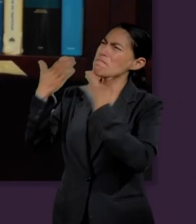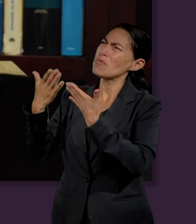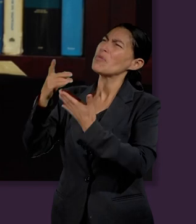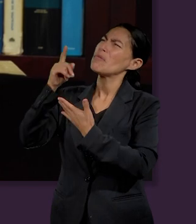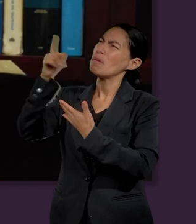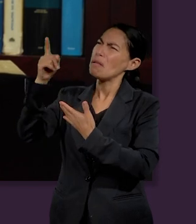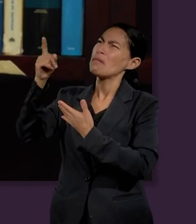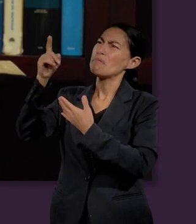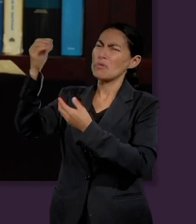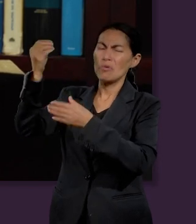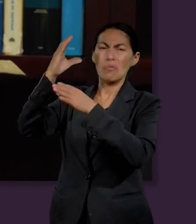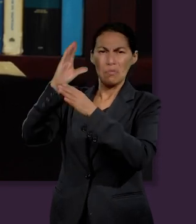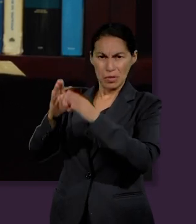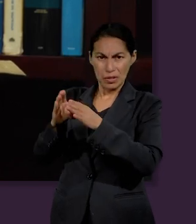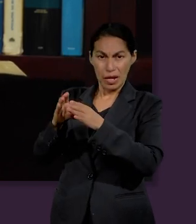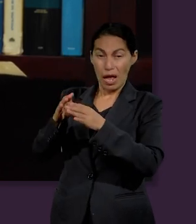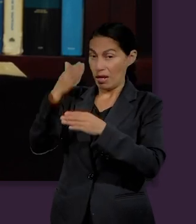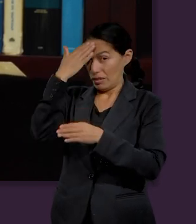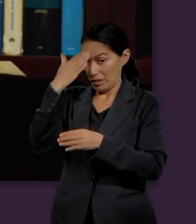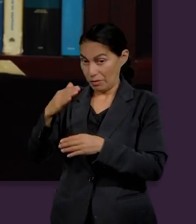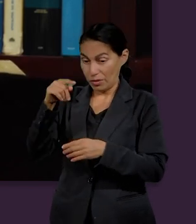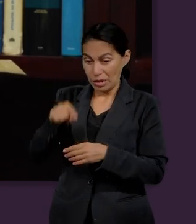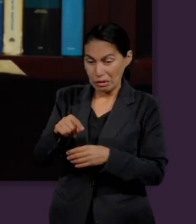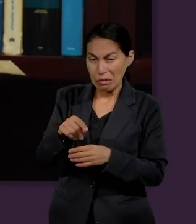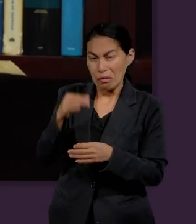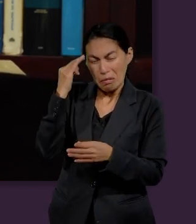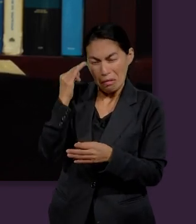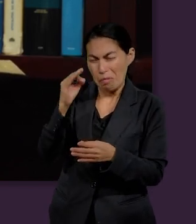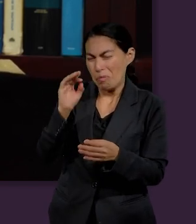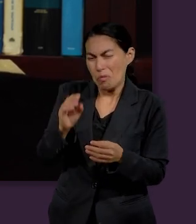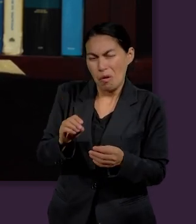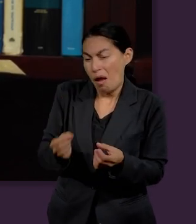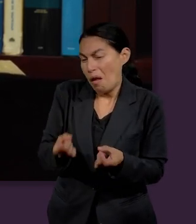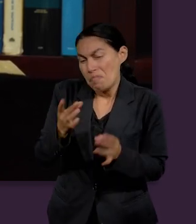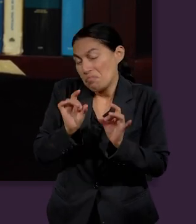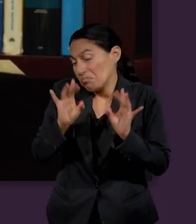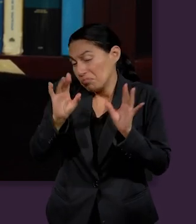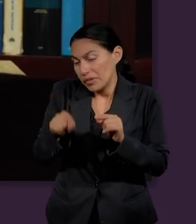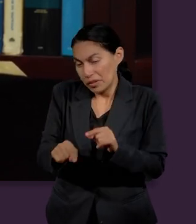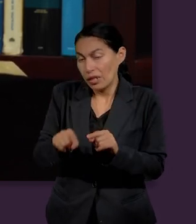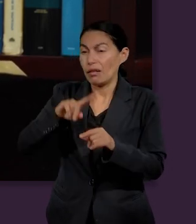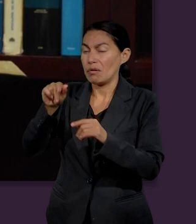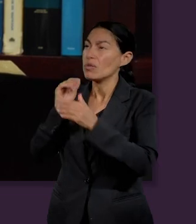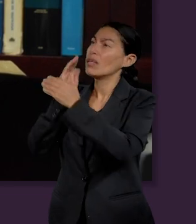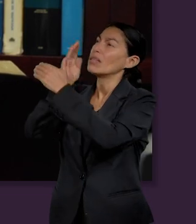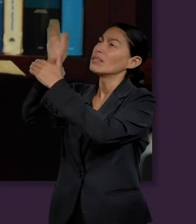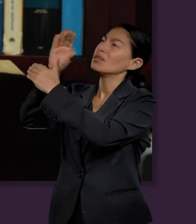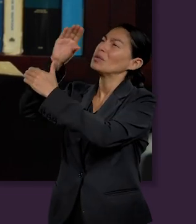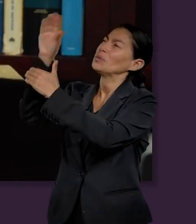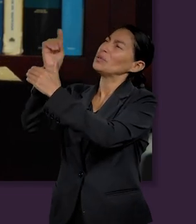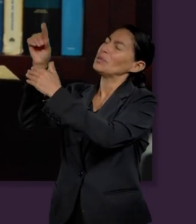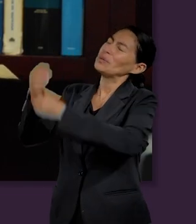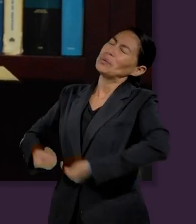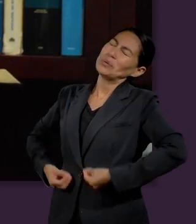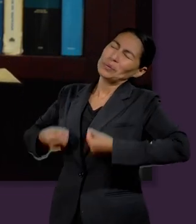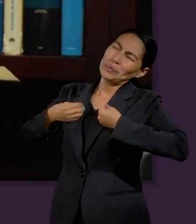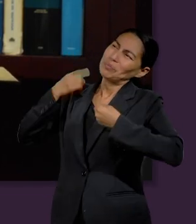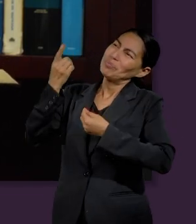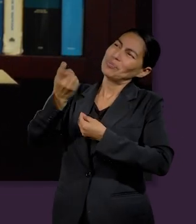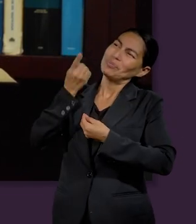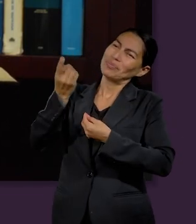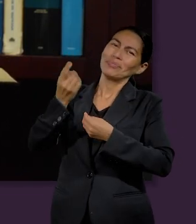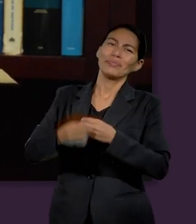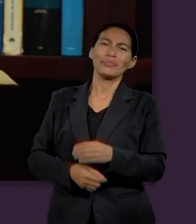estos sin haber recibido lo prometido, sino mirándolo de lejos y creyéndolo y saludándolo, confesando que eran extranjeros